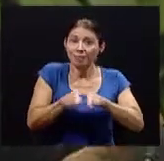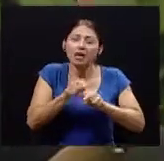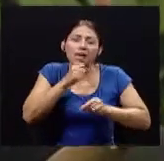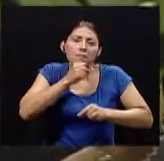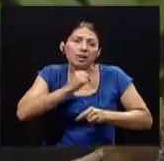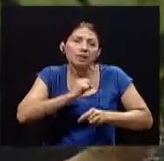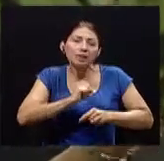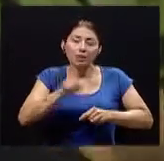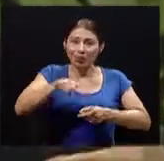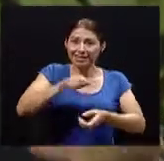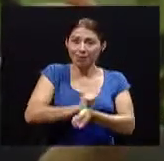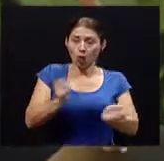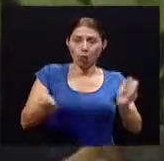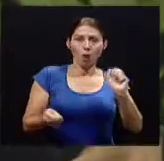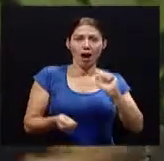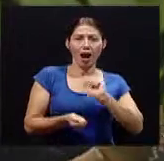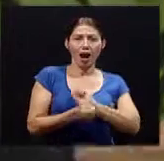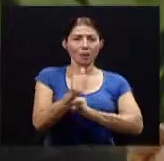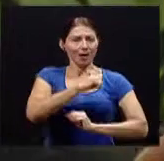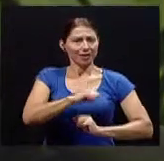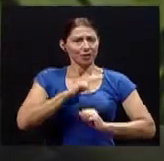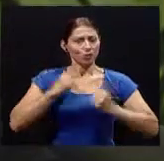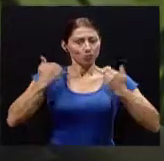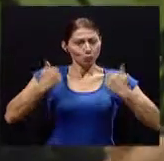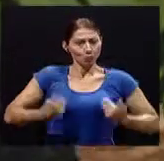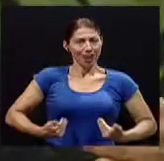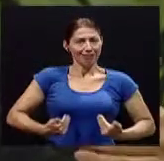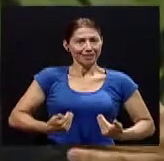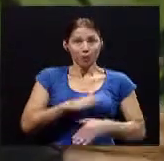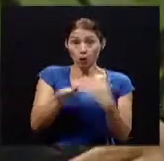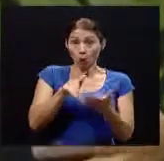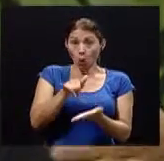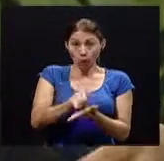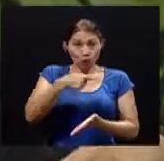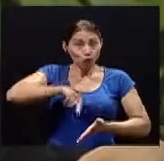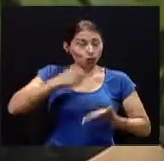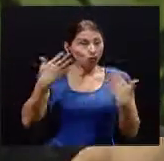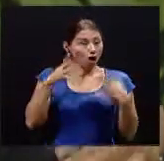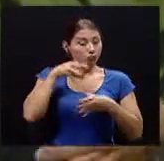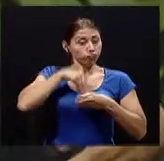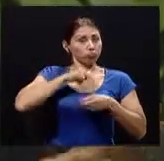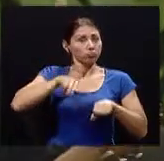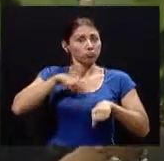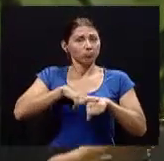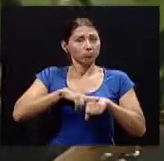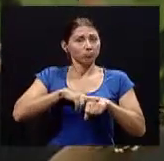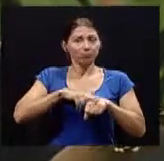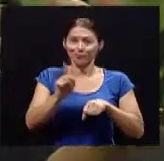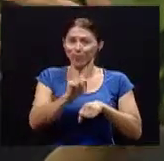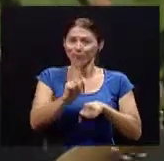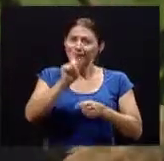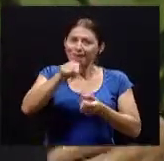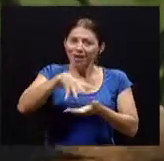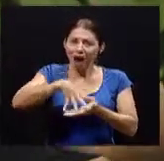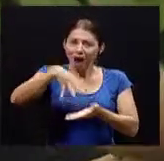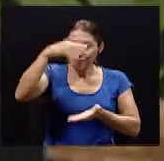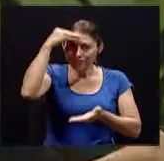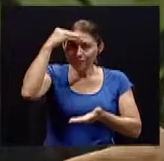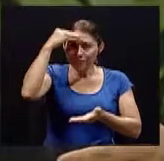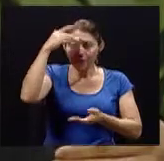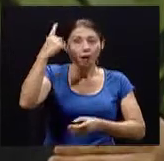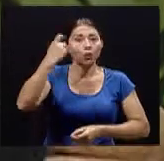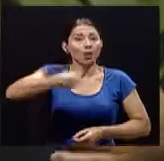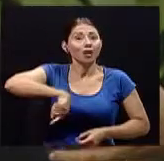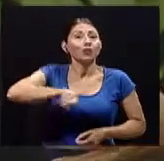la postura nuestra es una postura en contra de la gravedad y esa gravedad hace que tendamos a